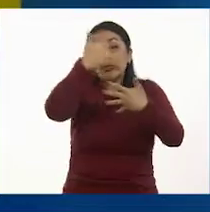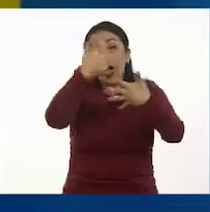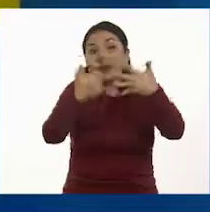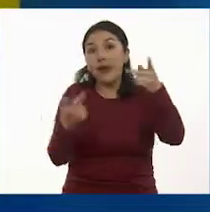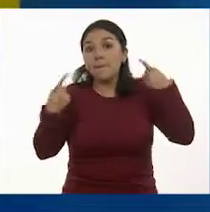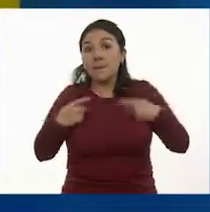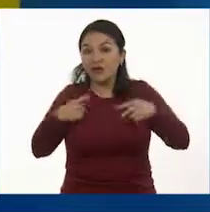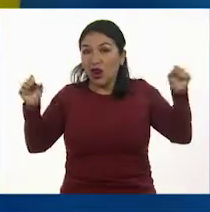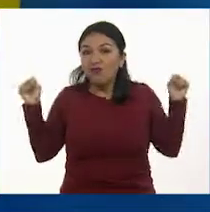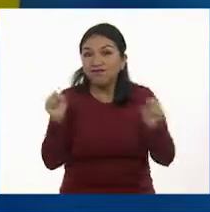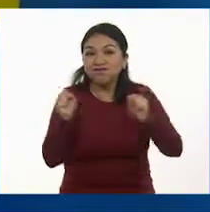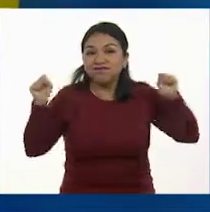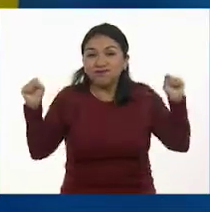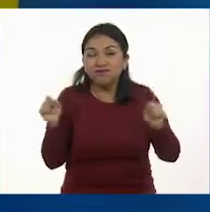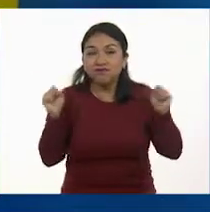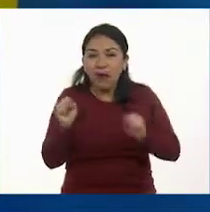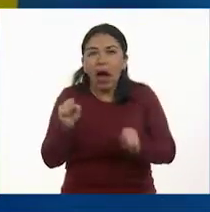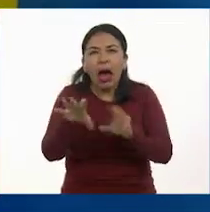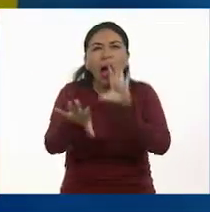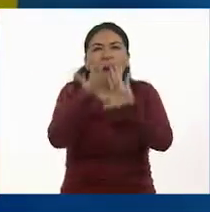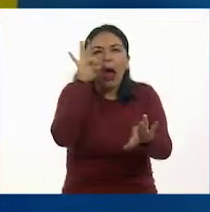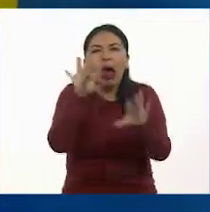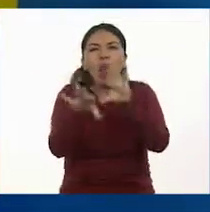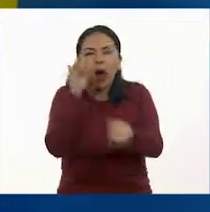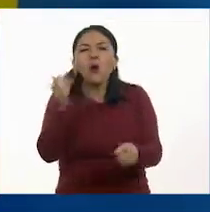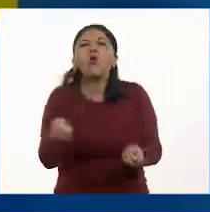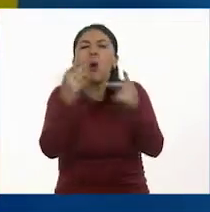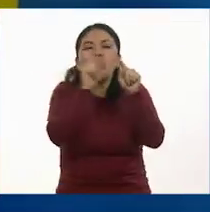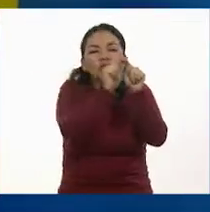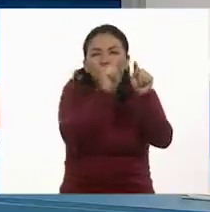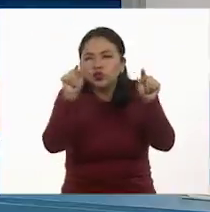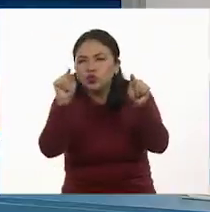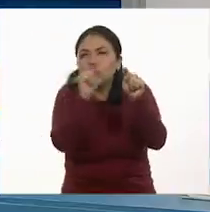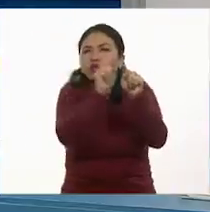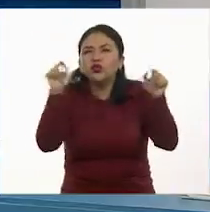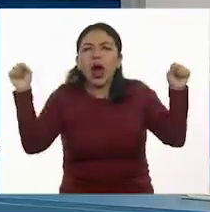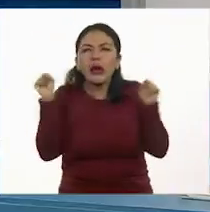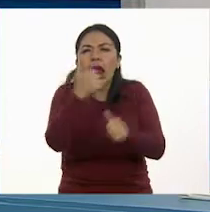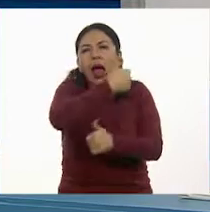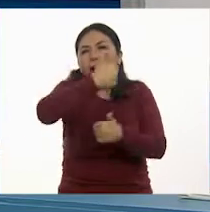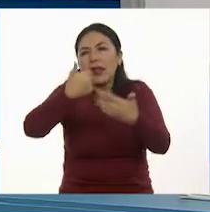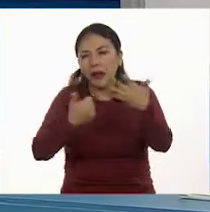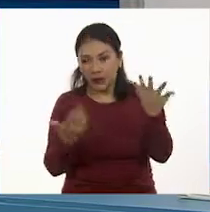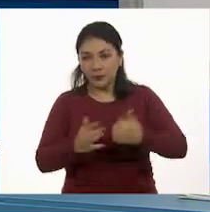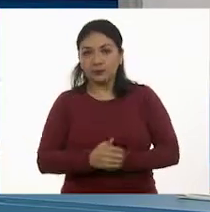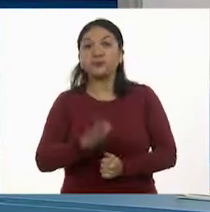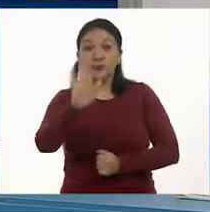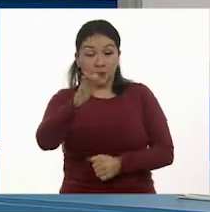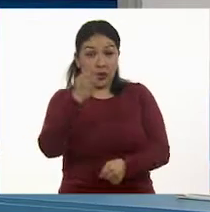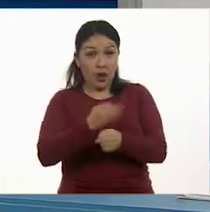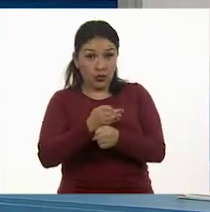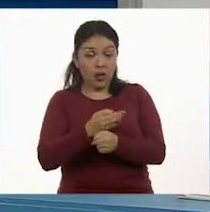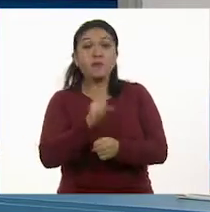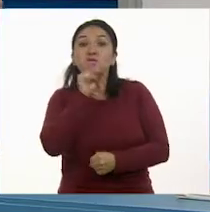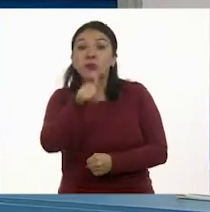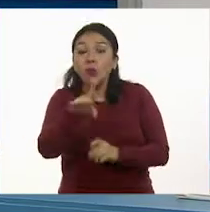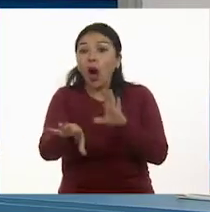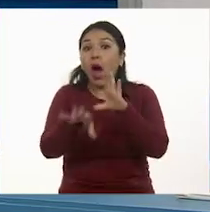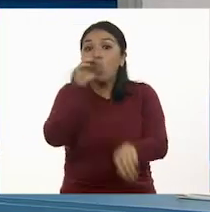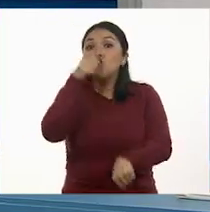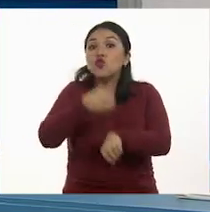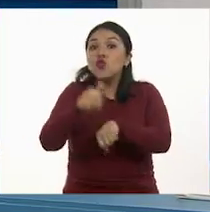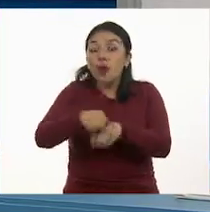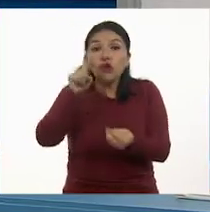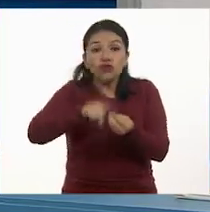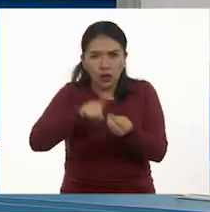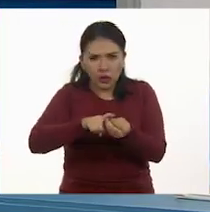y ubicando cuántas partecitas ha recorrido. A ver, María, ¿qué te parece si junto con la localización numérica